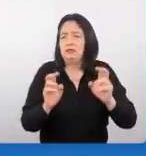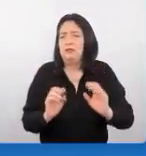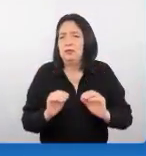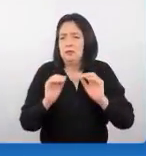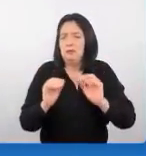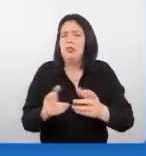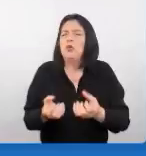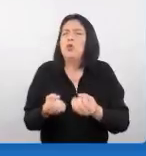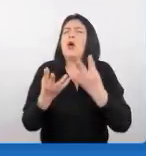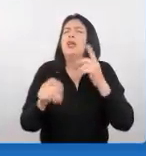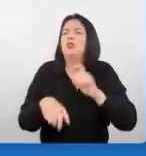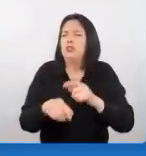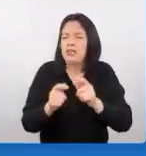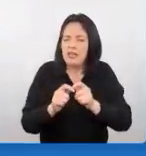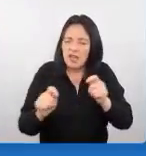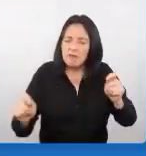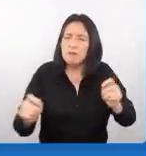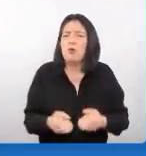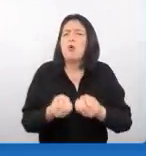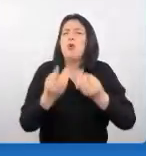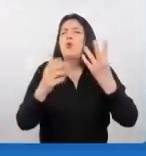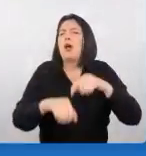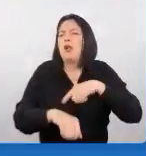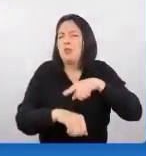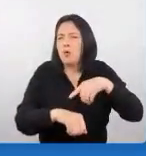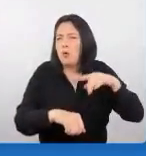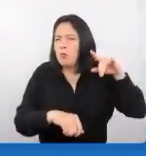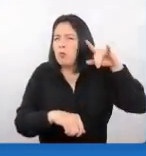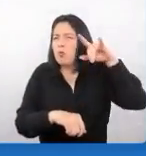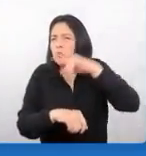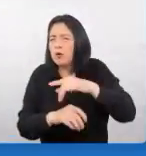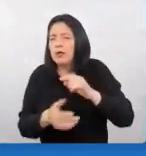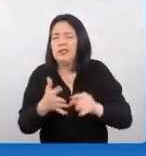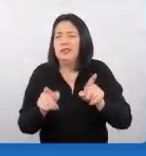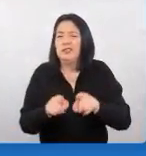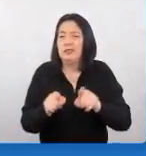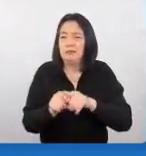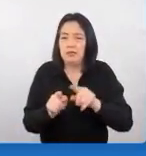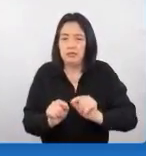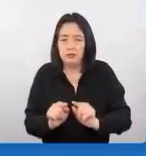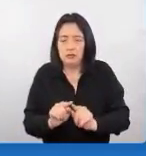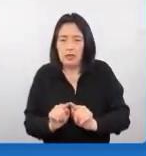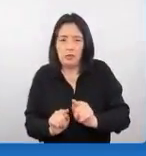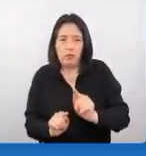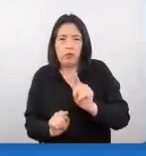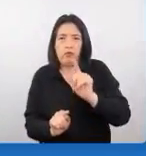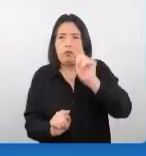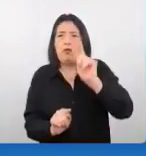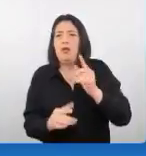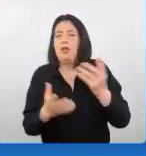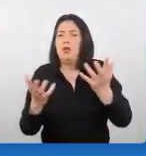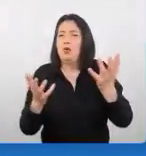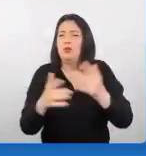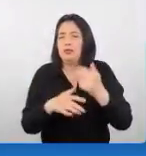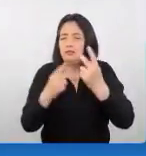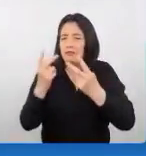distancia las horas de vuelo el tema de la altura de los atractivos que se va a visitar